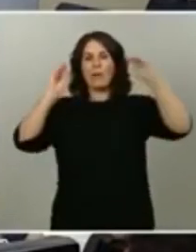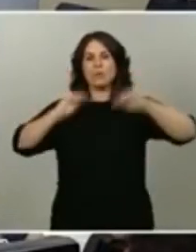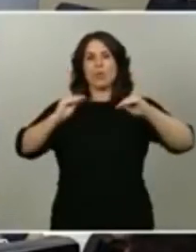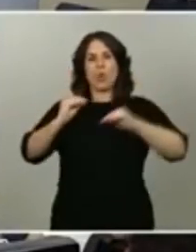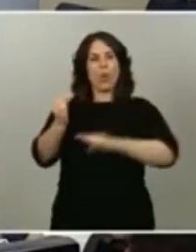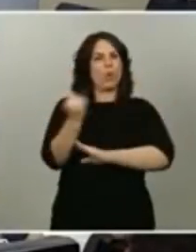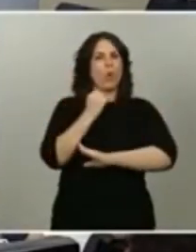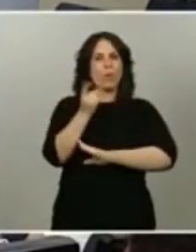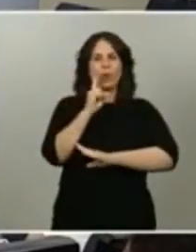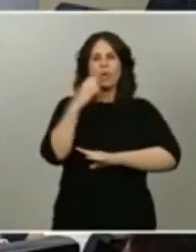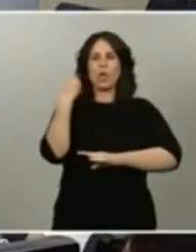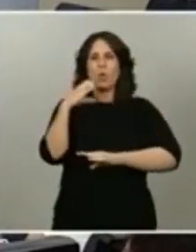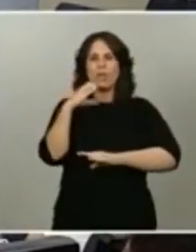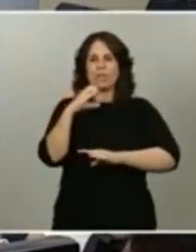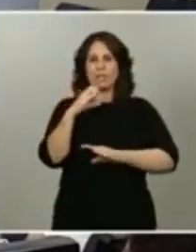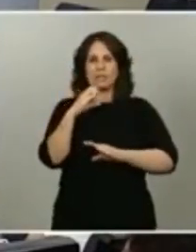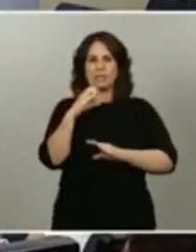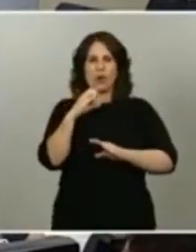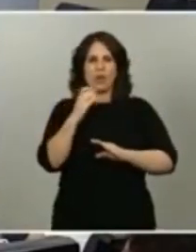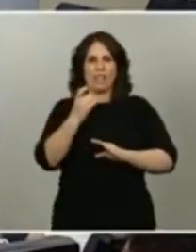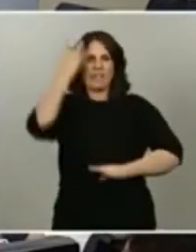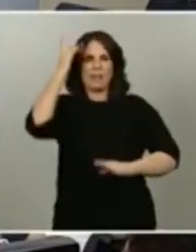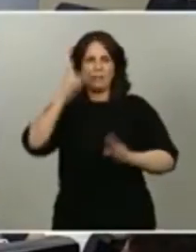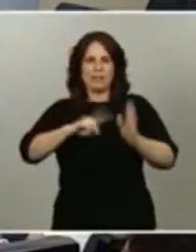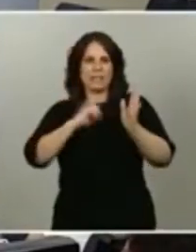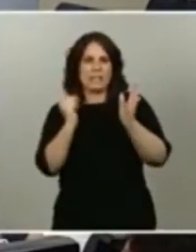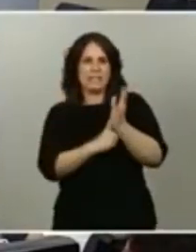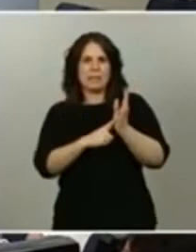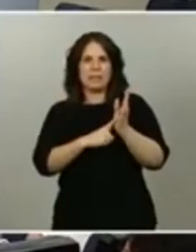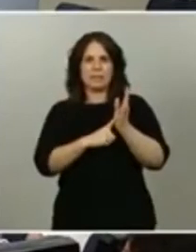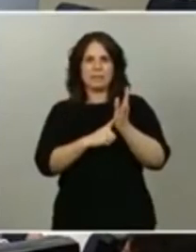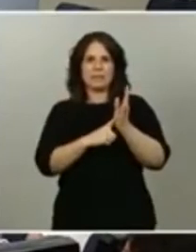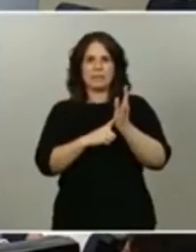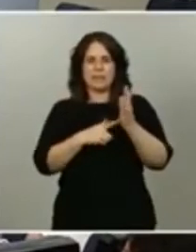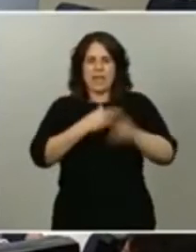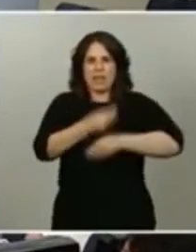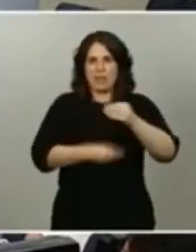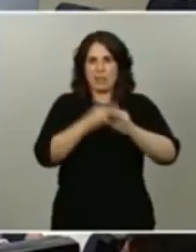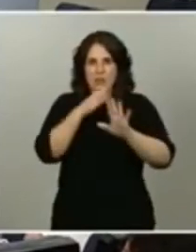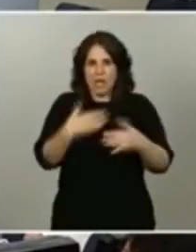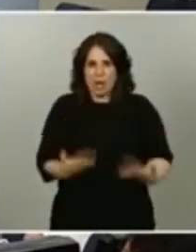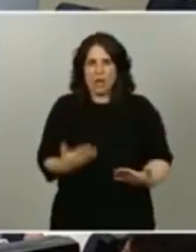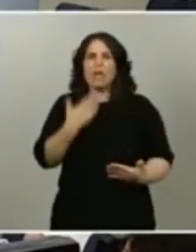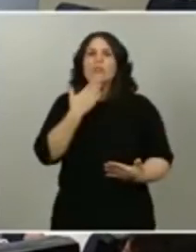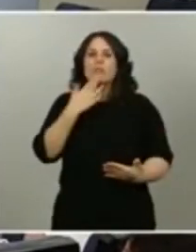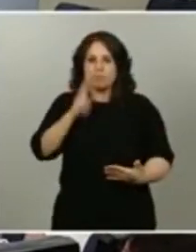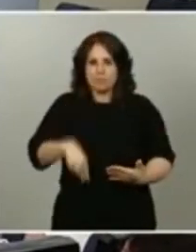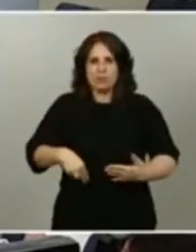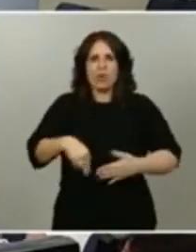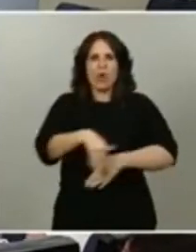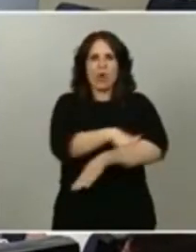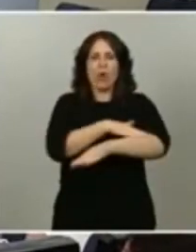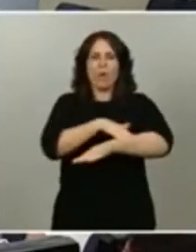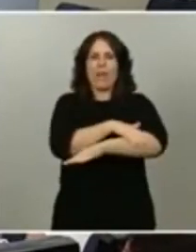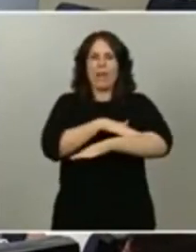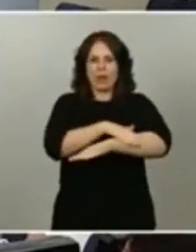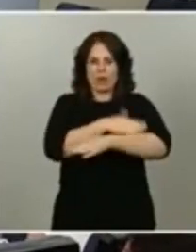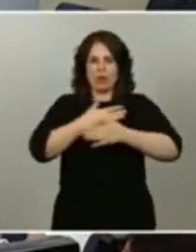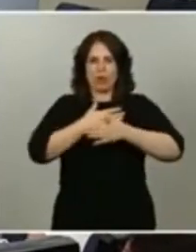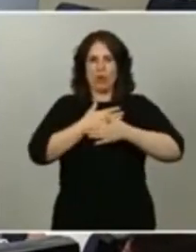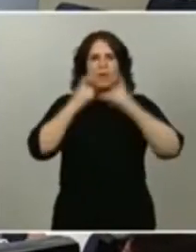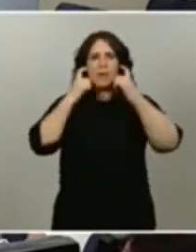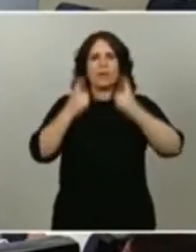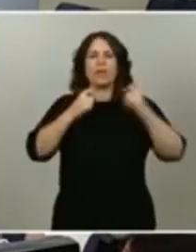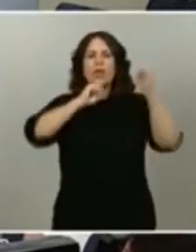iniciativas legislativas respecto a lo que estamos haciendo como gobierno para intentar proteger sobre